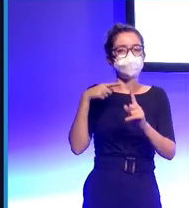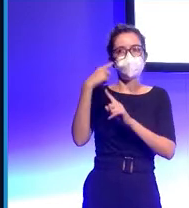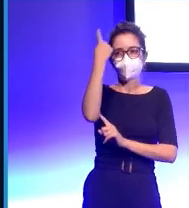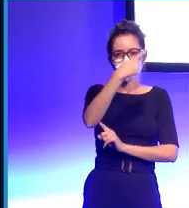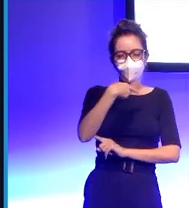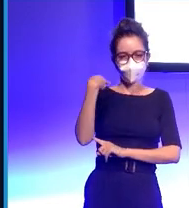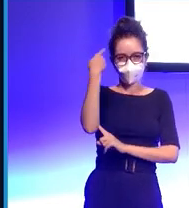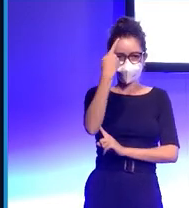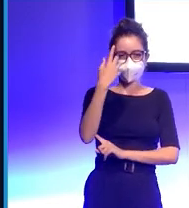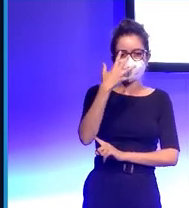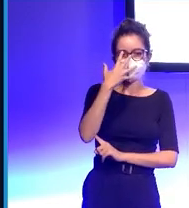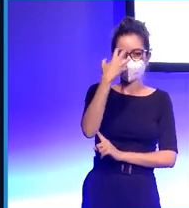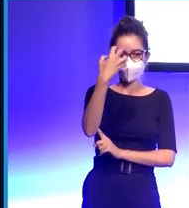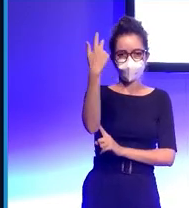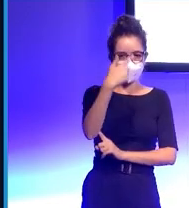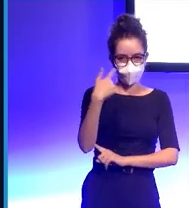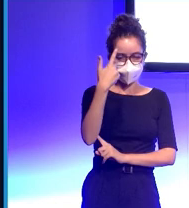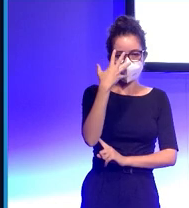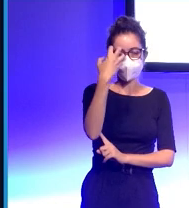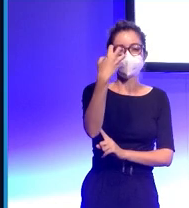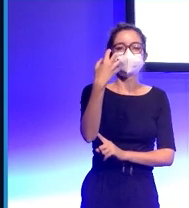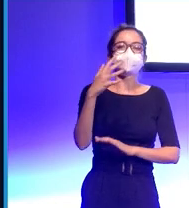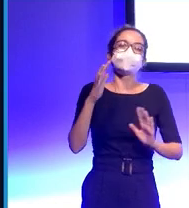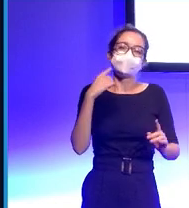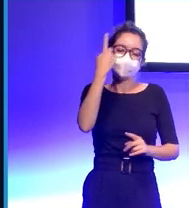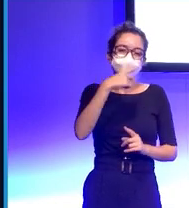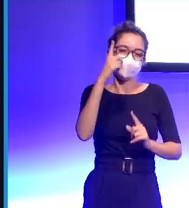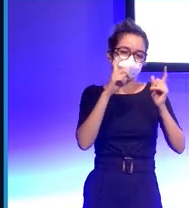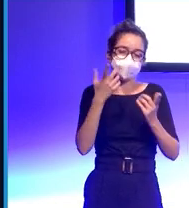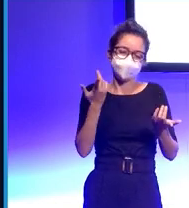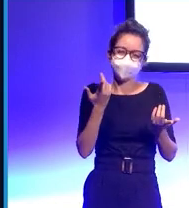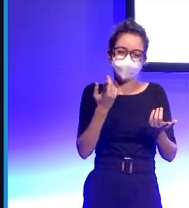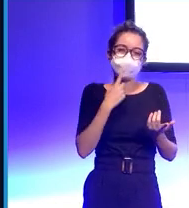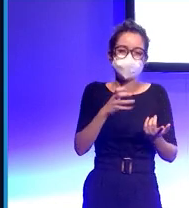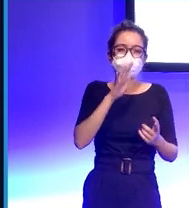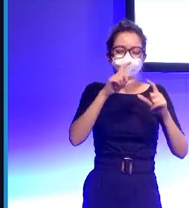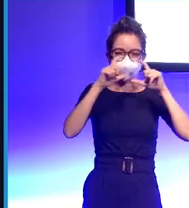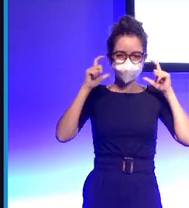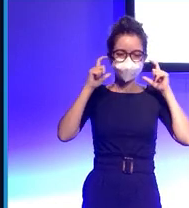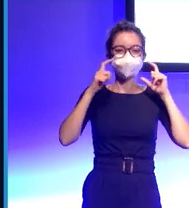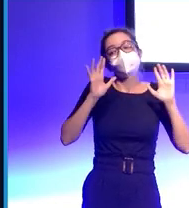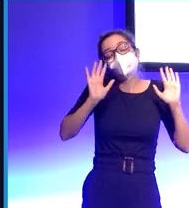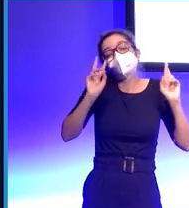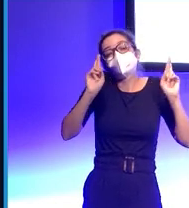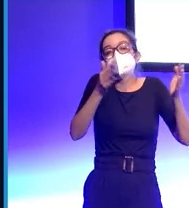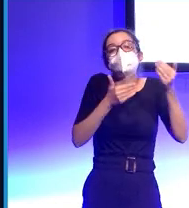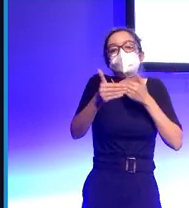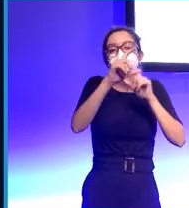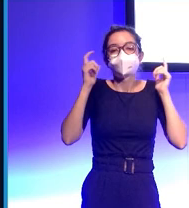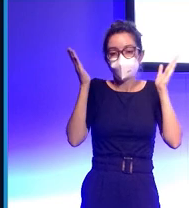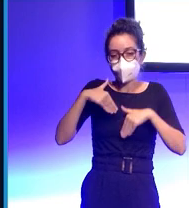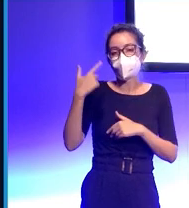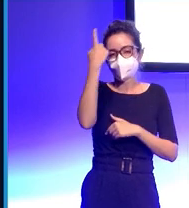aunque actualmente desafortunadamente no podemos analizar expresión facial porque todo el mundo va con mascarilla pero suponemos que en el futuro sí que podremos hacerlo